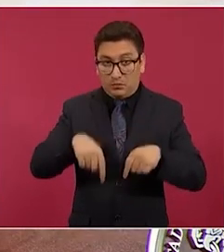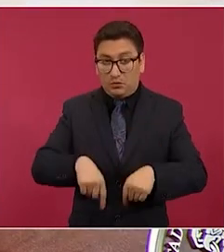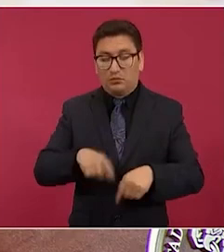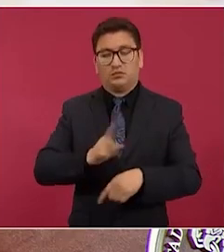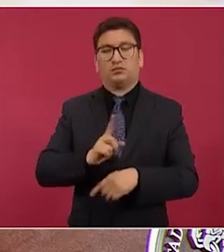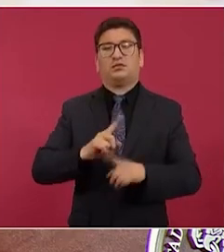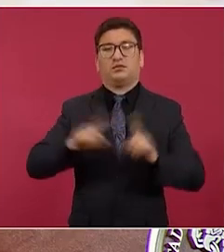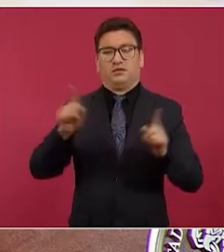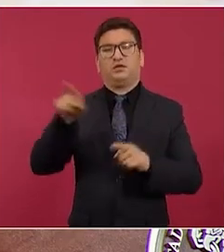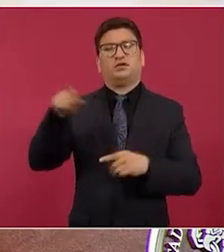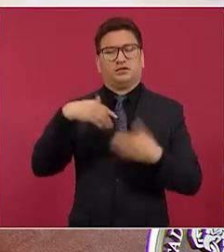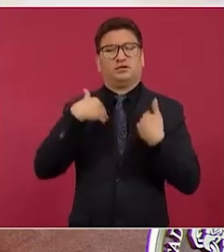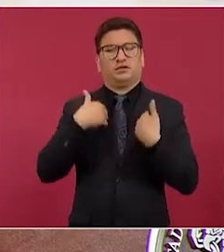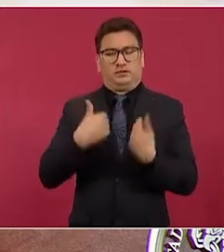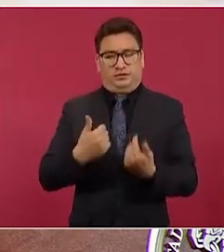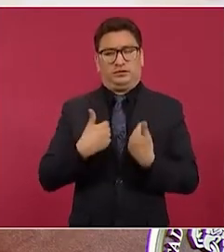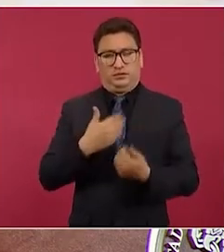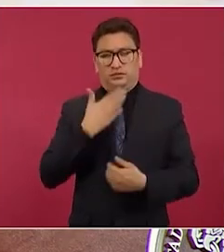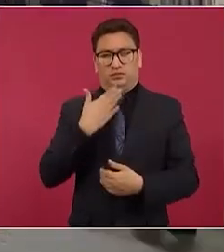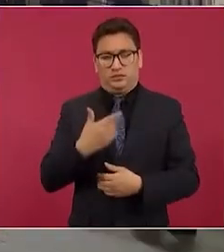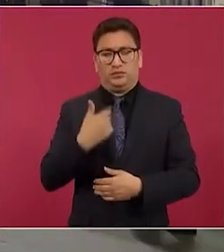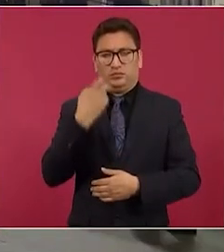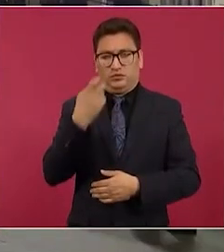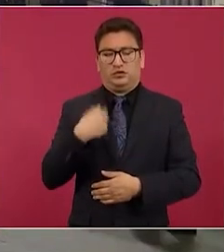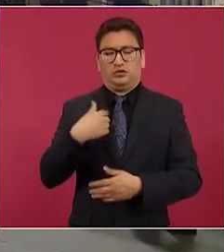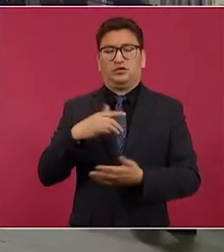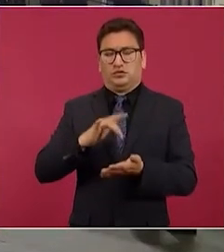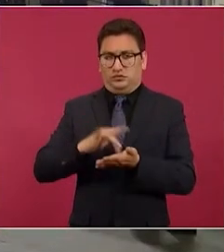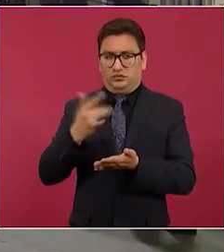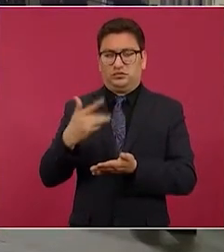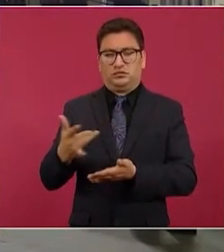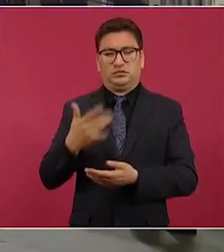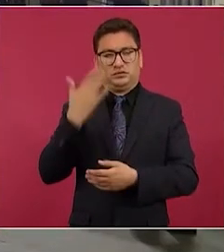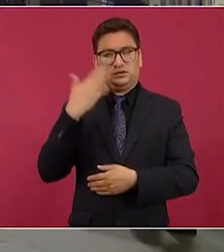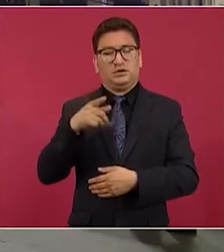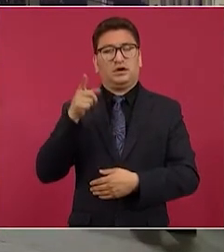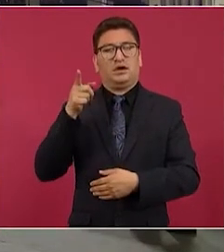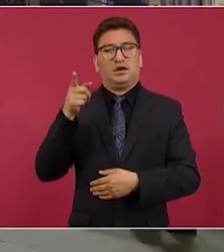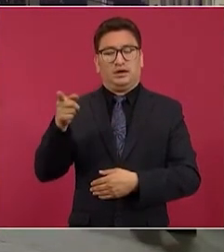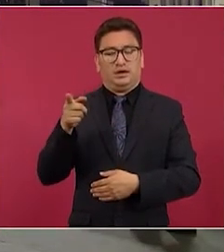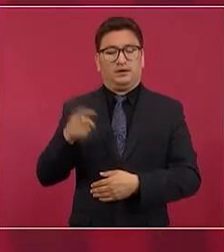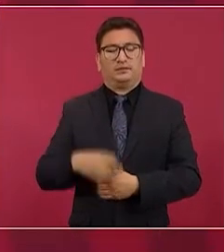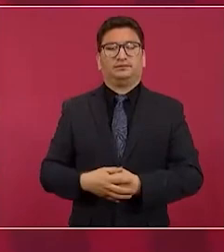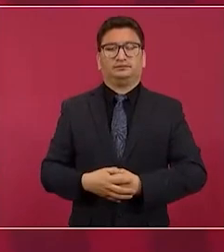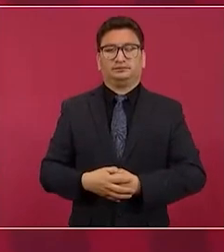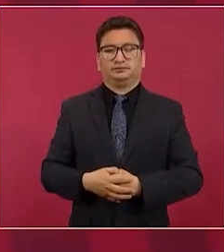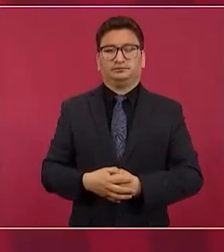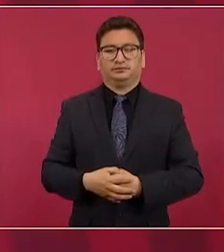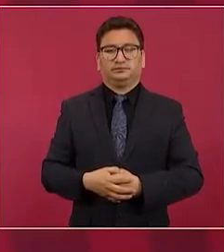Y lo están entendiendo muy bien. Yo agradezco que le dieron el beneplácito